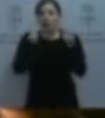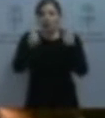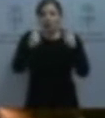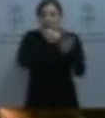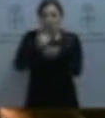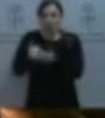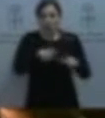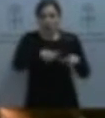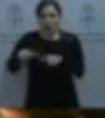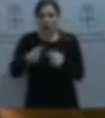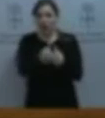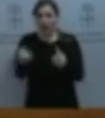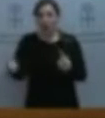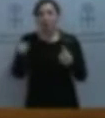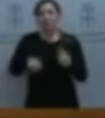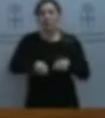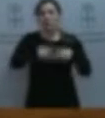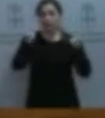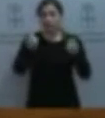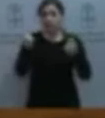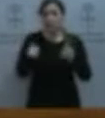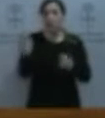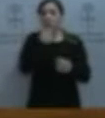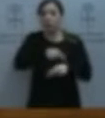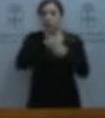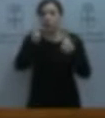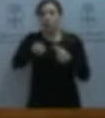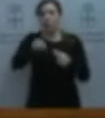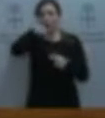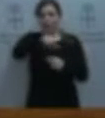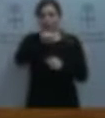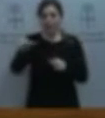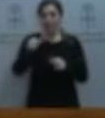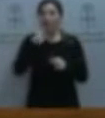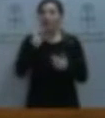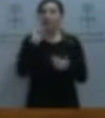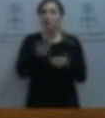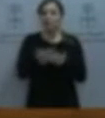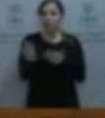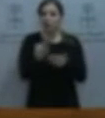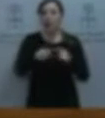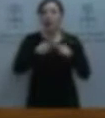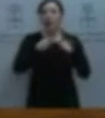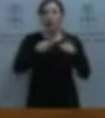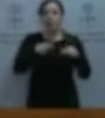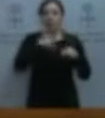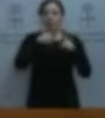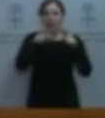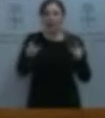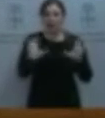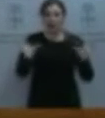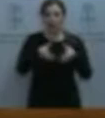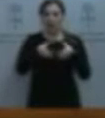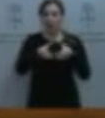El último capítulo del desmantelamiento de la pública se ha constatado esta misma semana con la propuesta de plantillas docentes para el próximo curso,